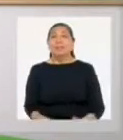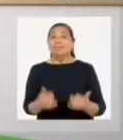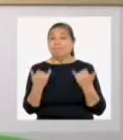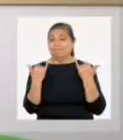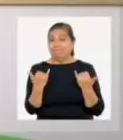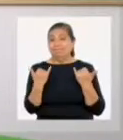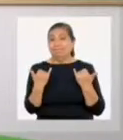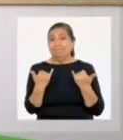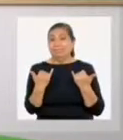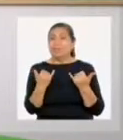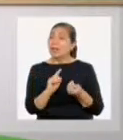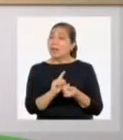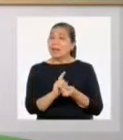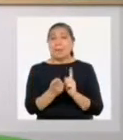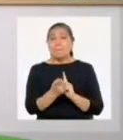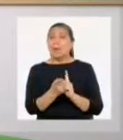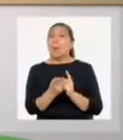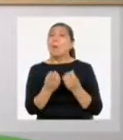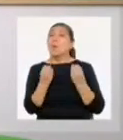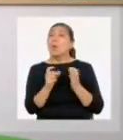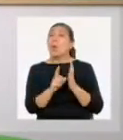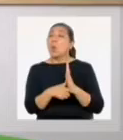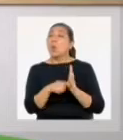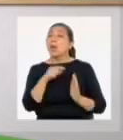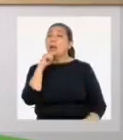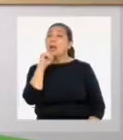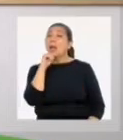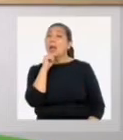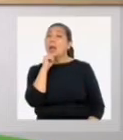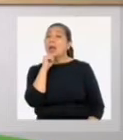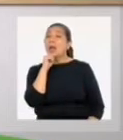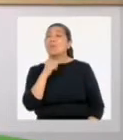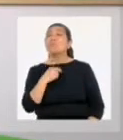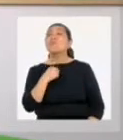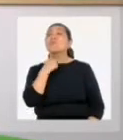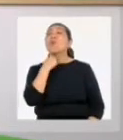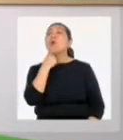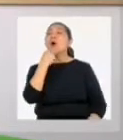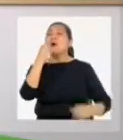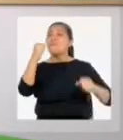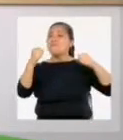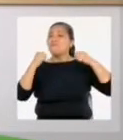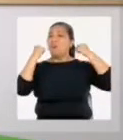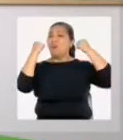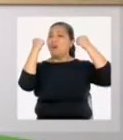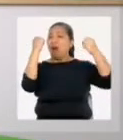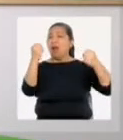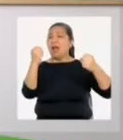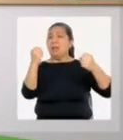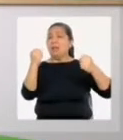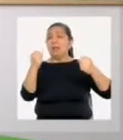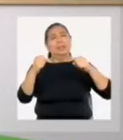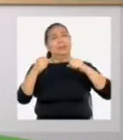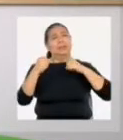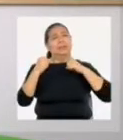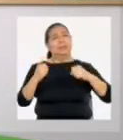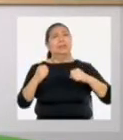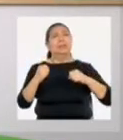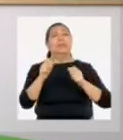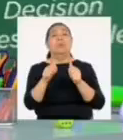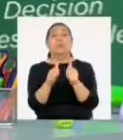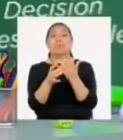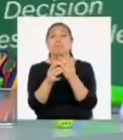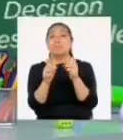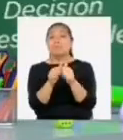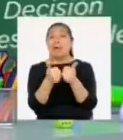Esta situación varió porque luego las mujeres levantaron su voz de protesta y se permitieron